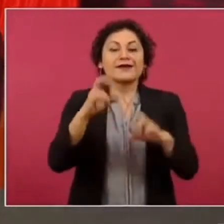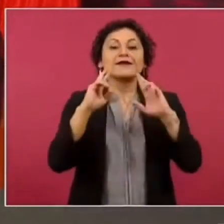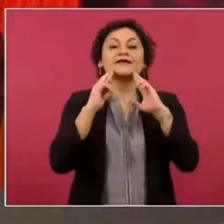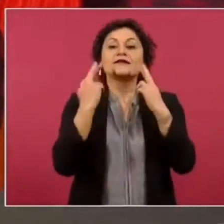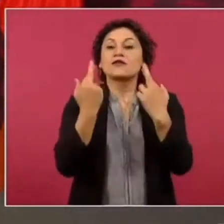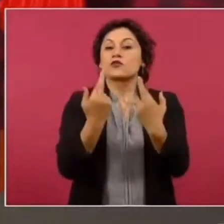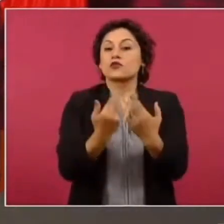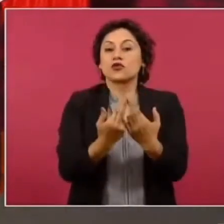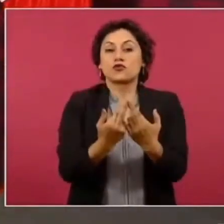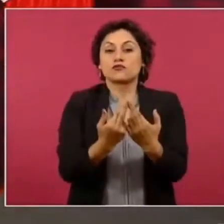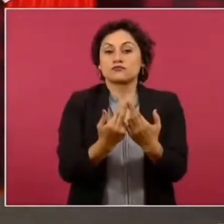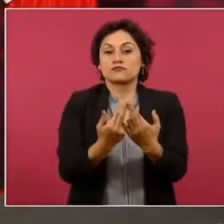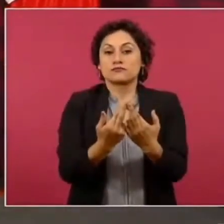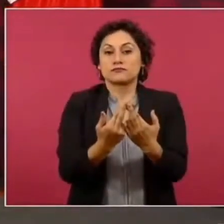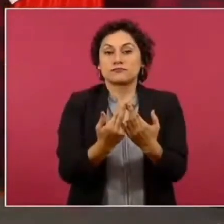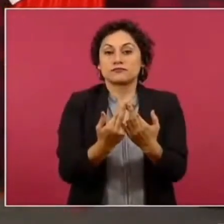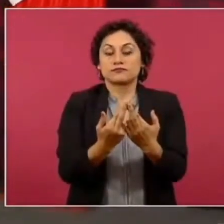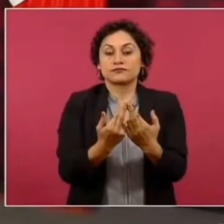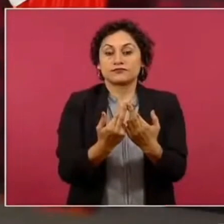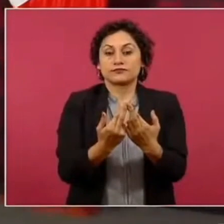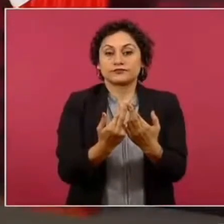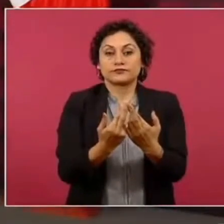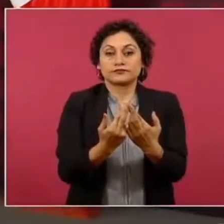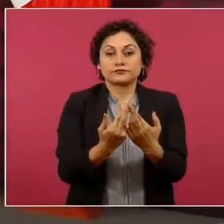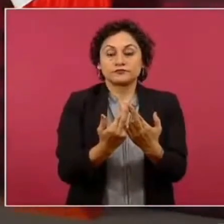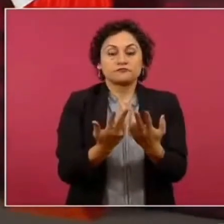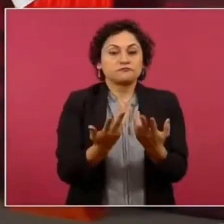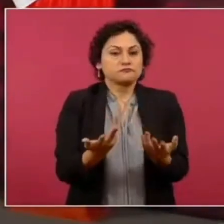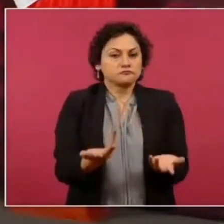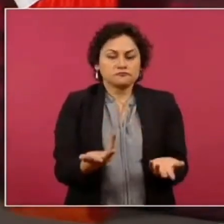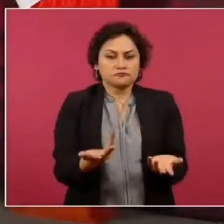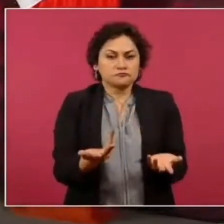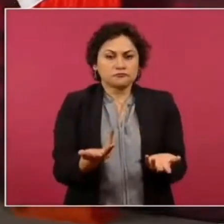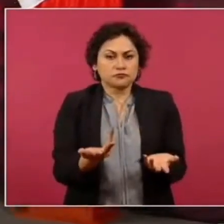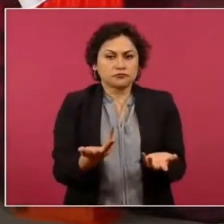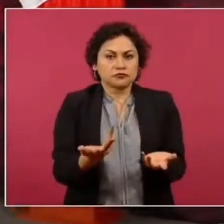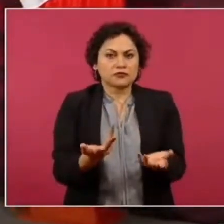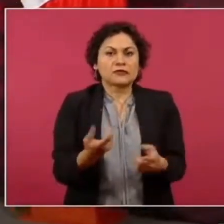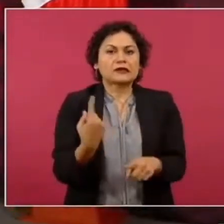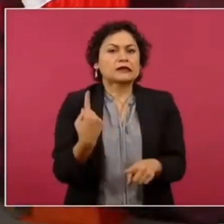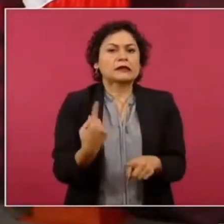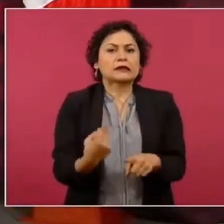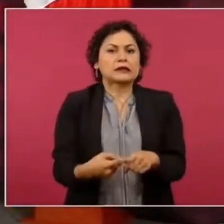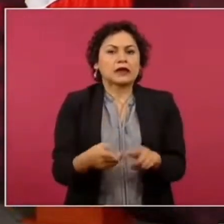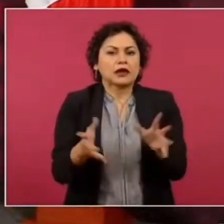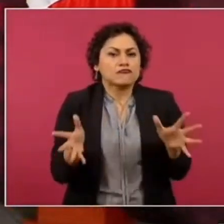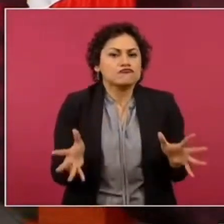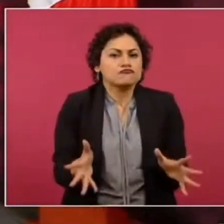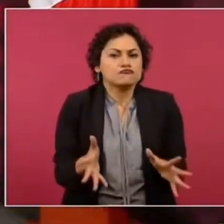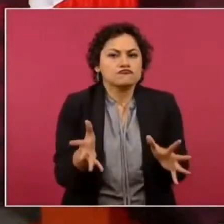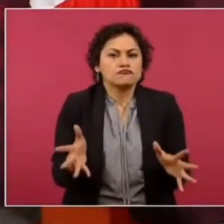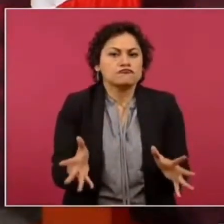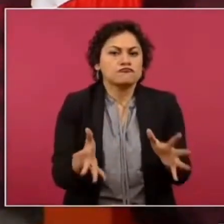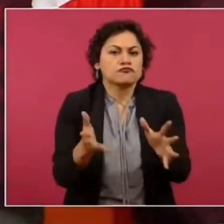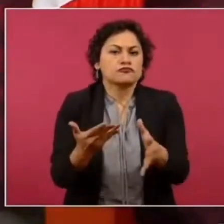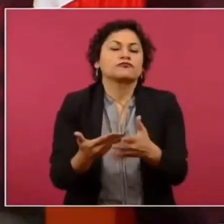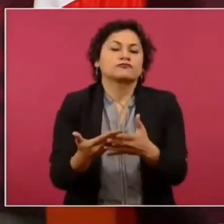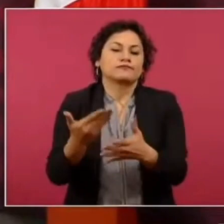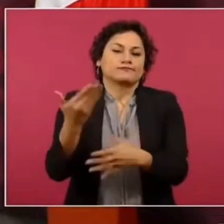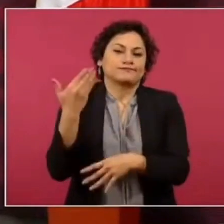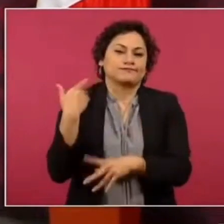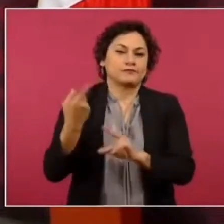promovió fue precursor Carlos Slim